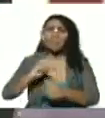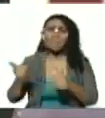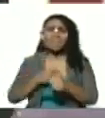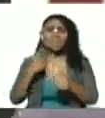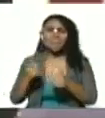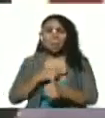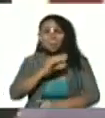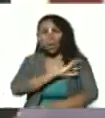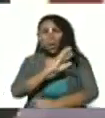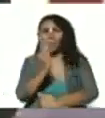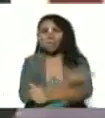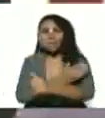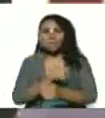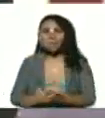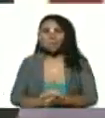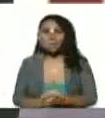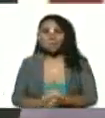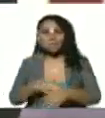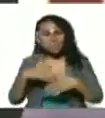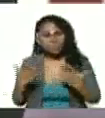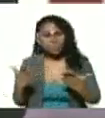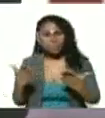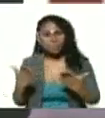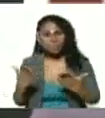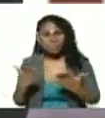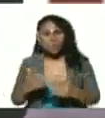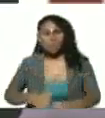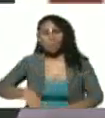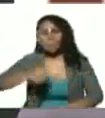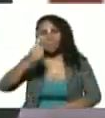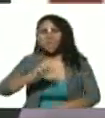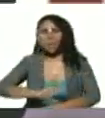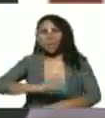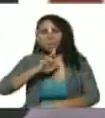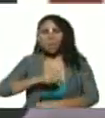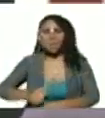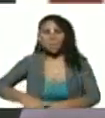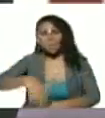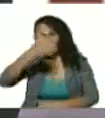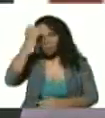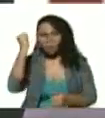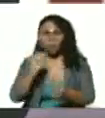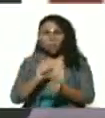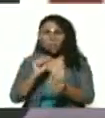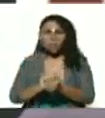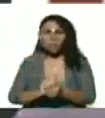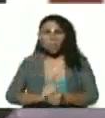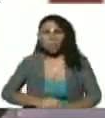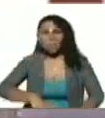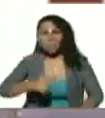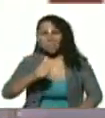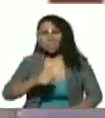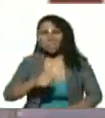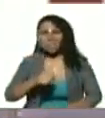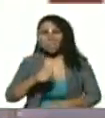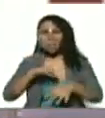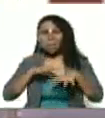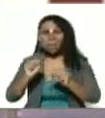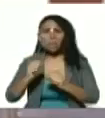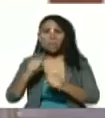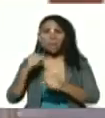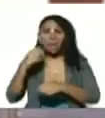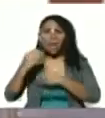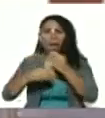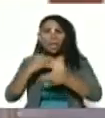poderosísimo que es el más sátrapa el más brutal el más genocida imperio que haya